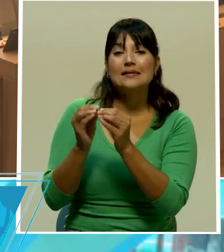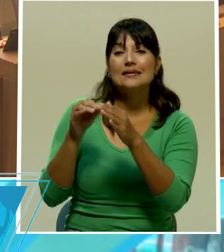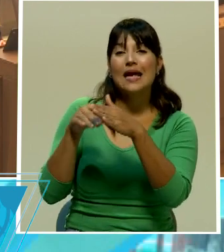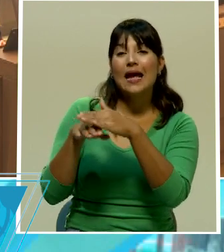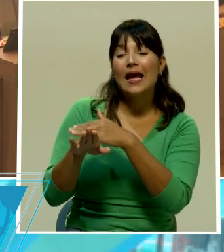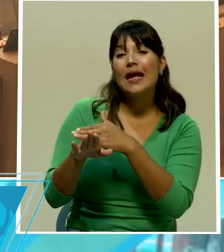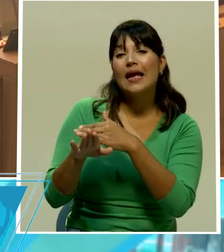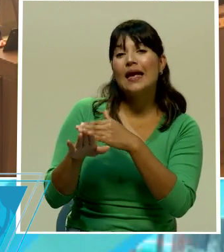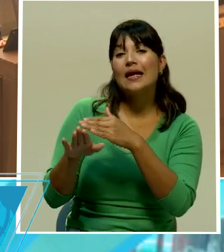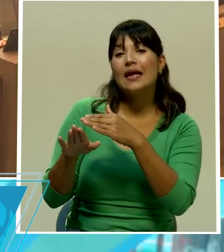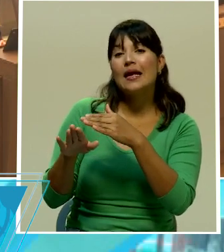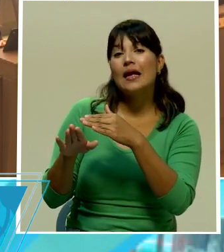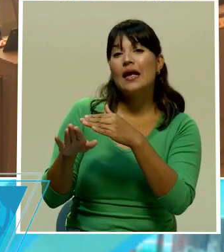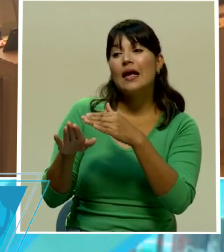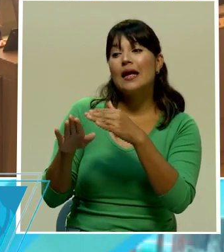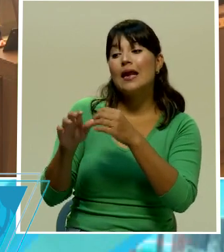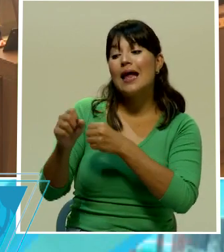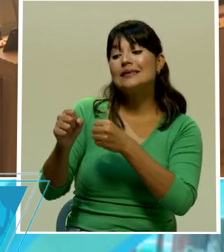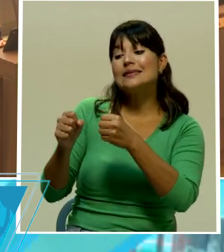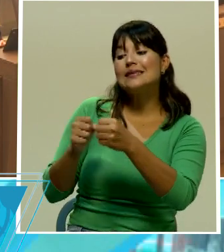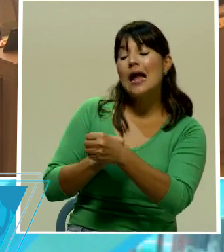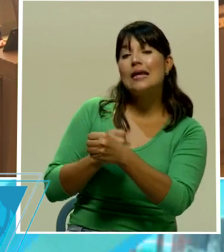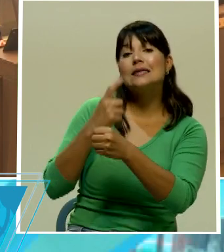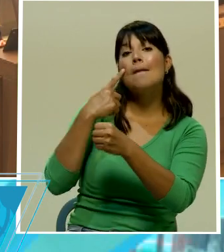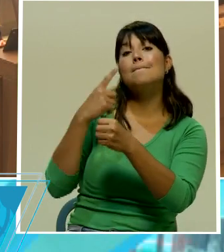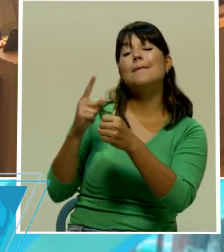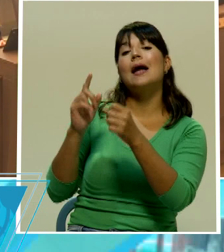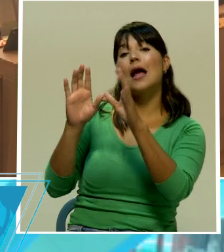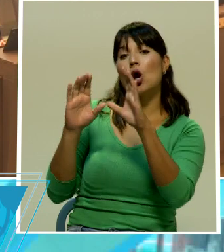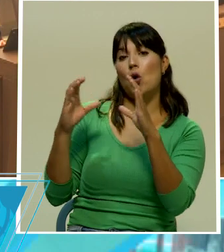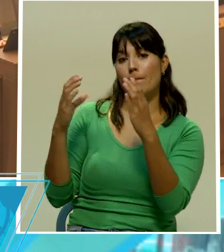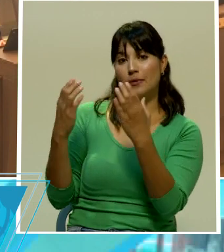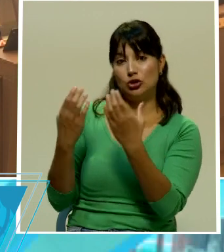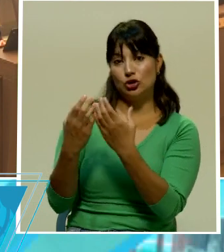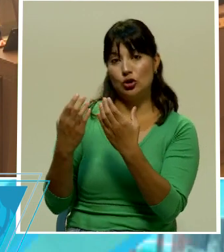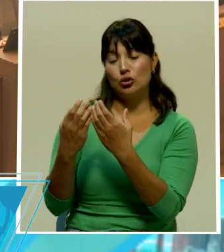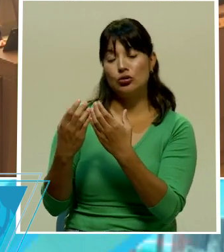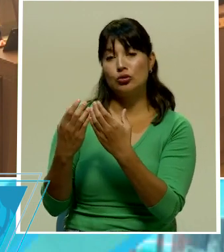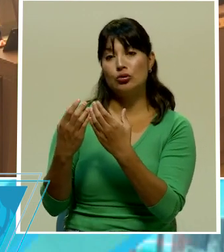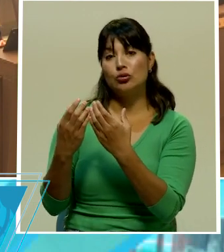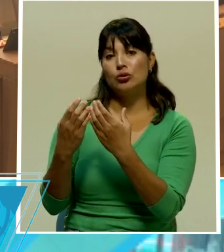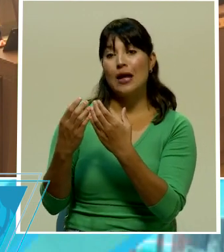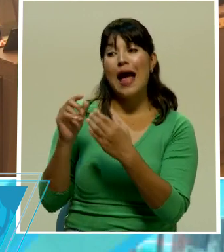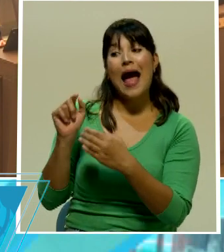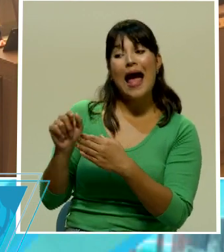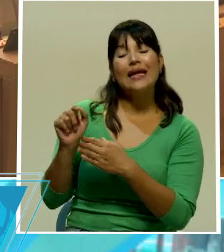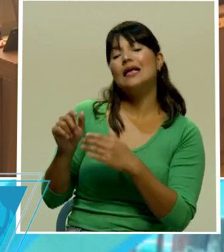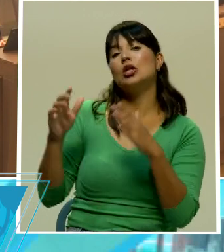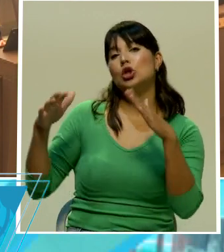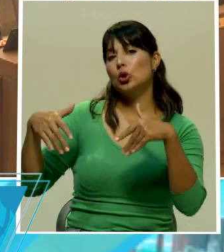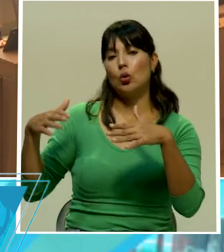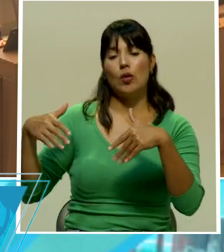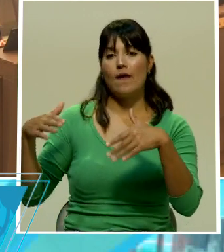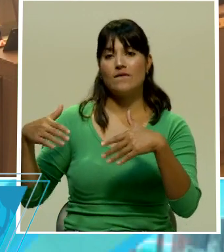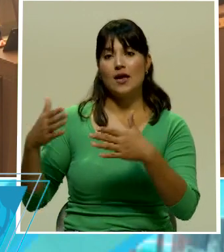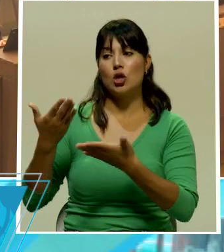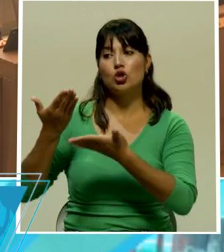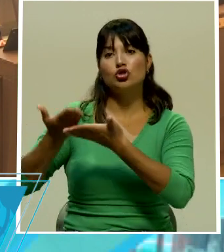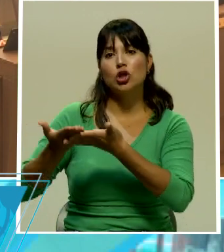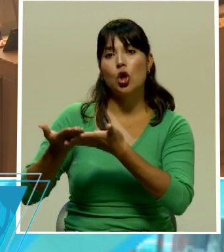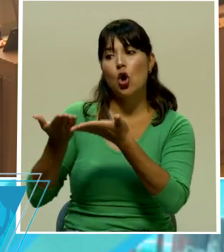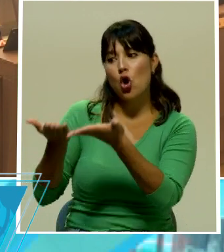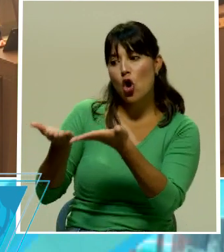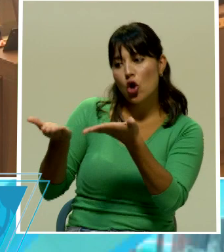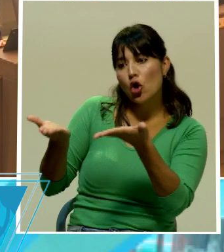de las comisiones en las barras de las comisiones todavía no han llegado los equipos los